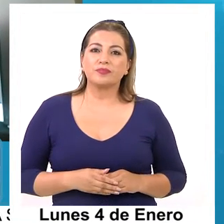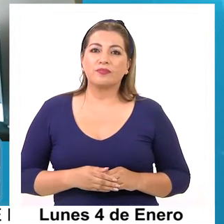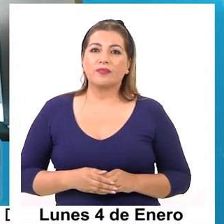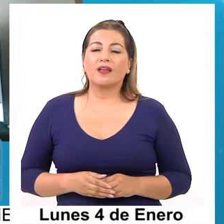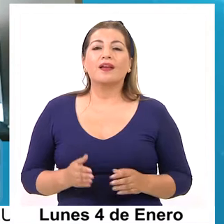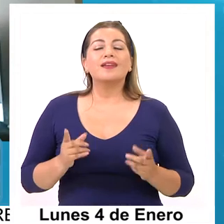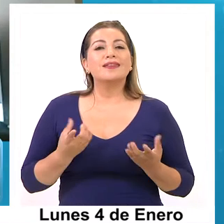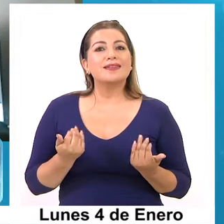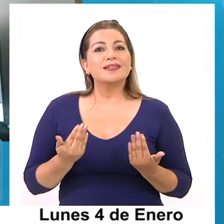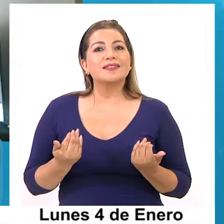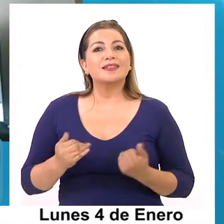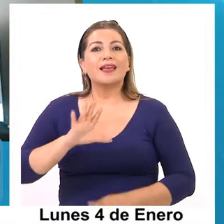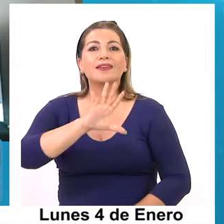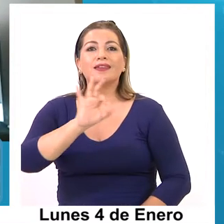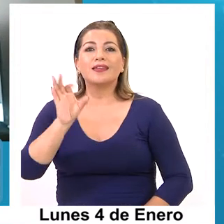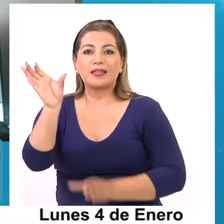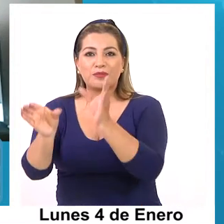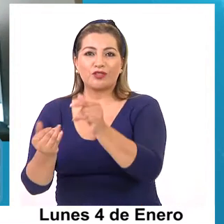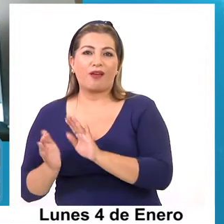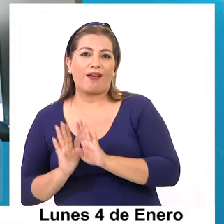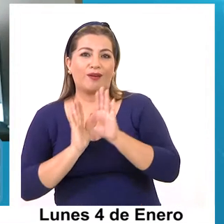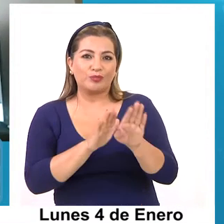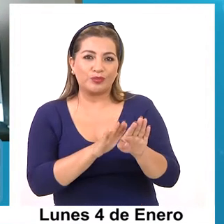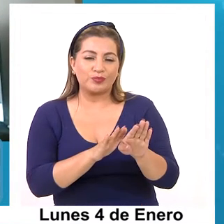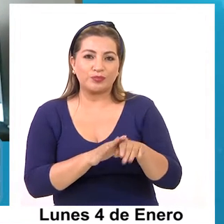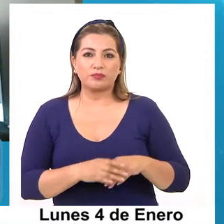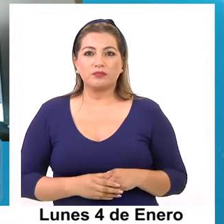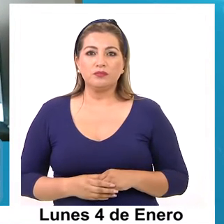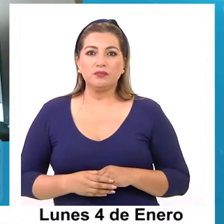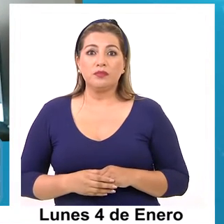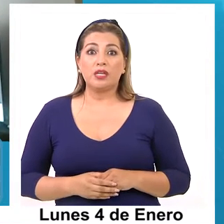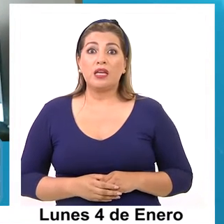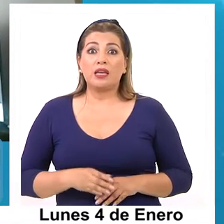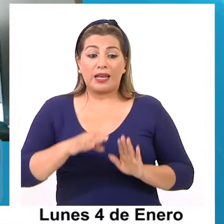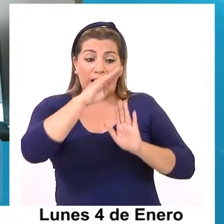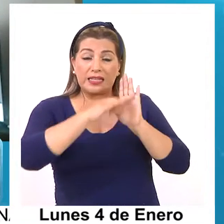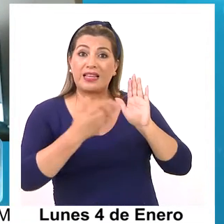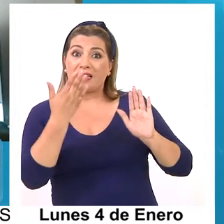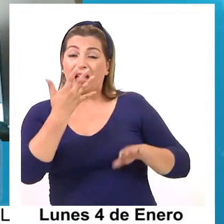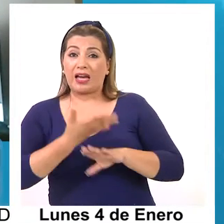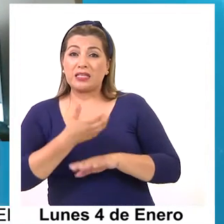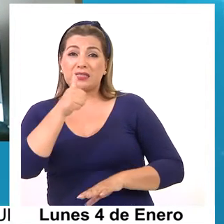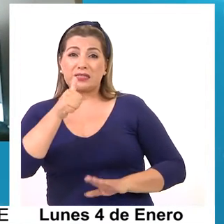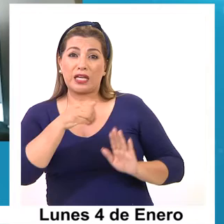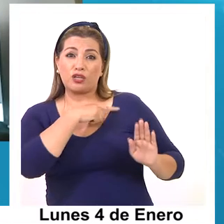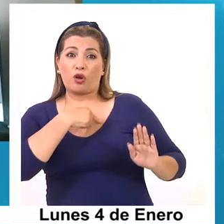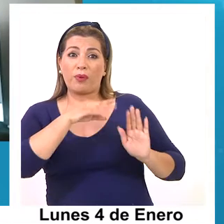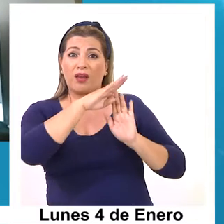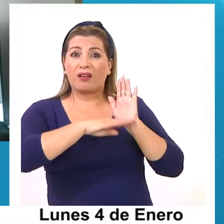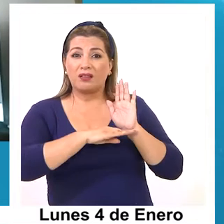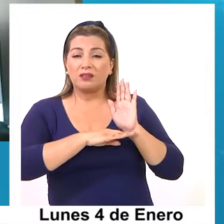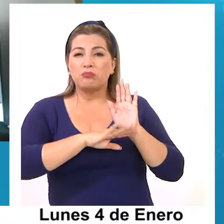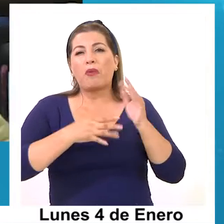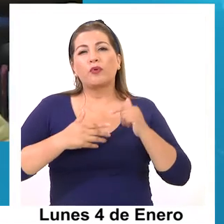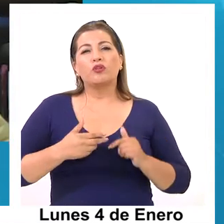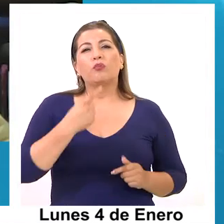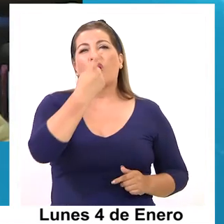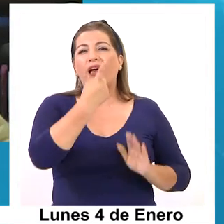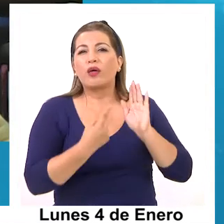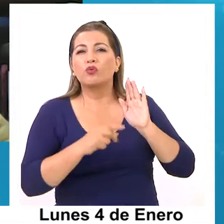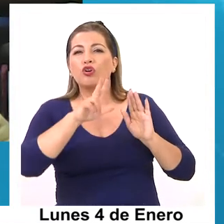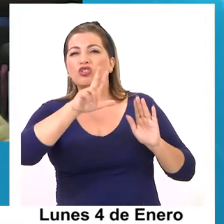debe tener 500 patrocinadores. Si la lista tiene seis, son como ochentitantos patrocinadores por persona.